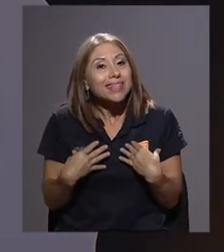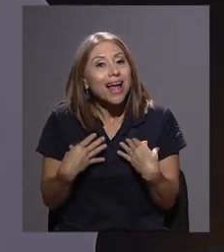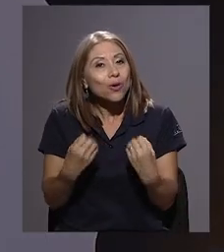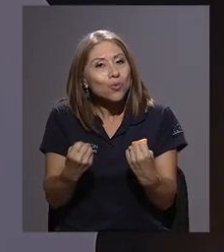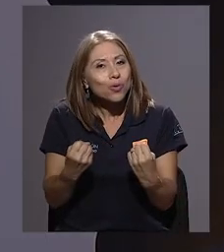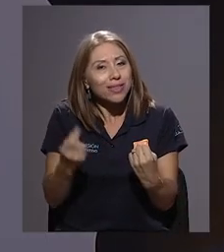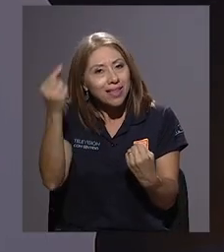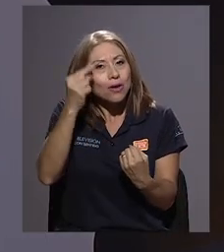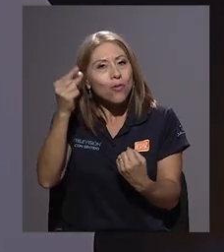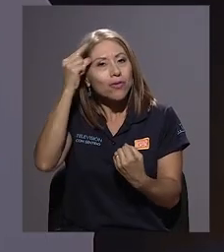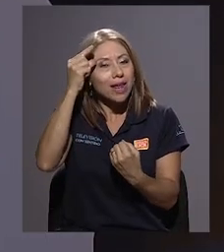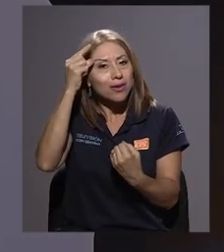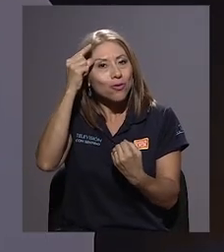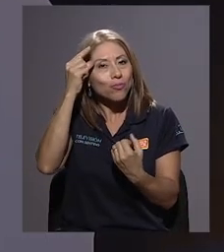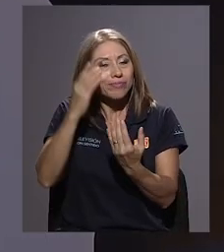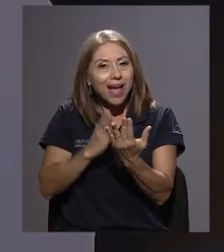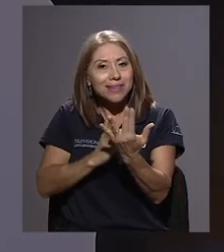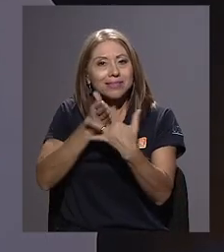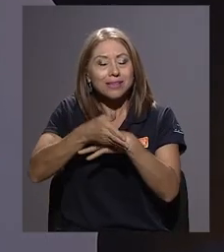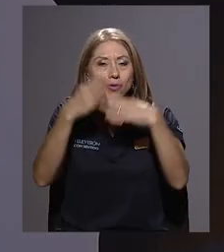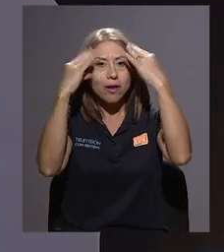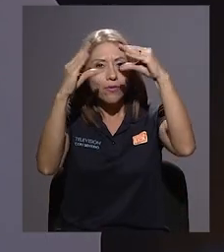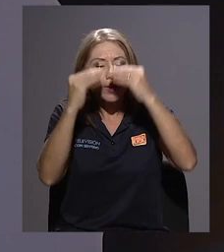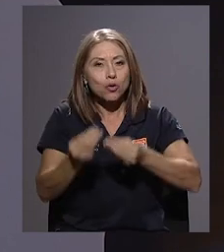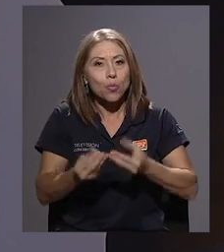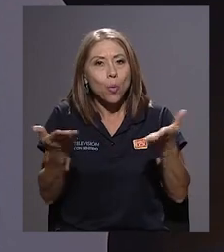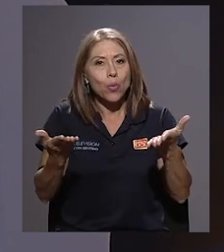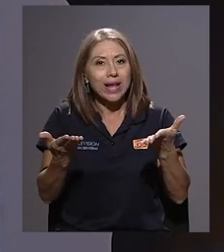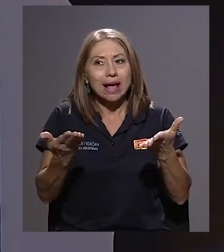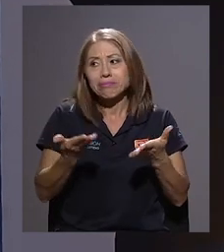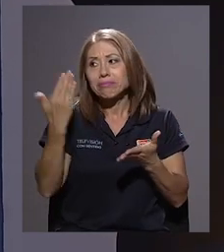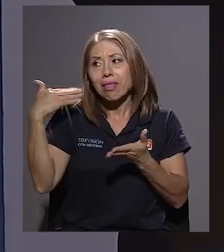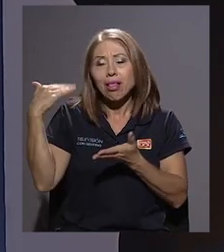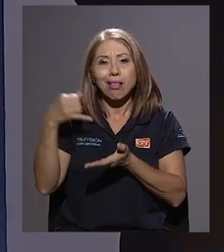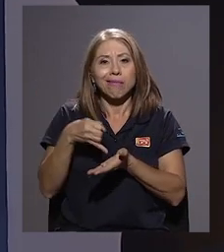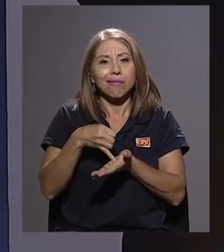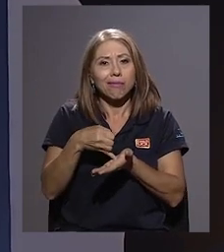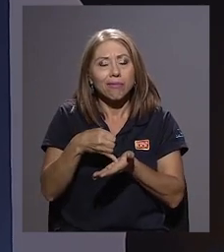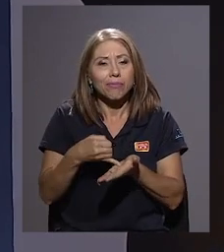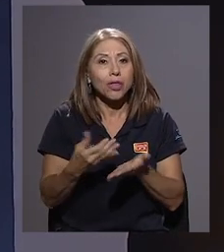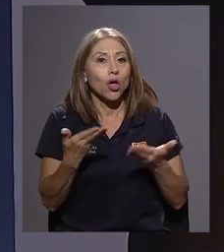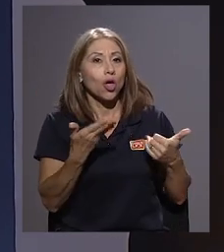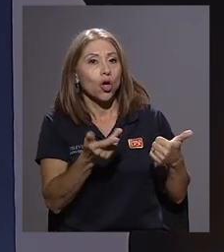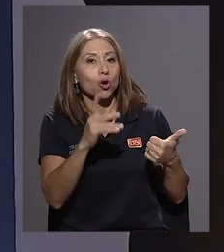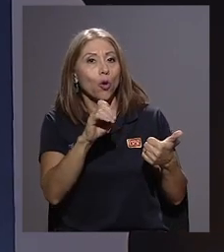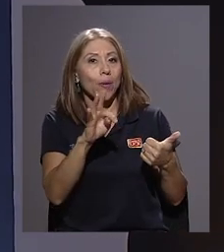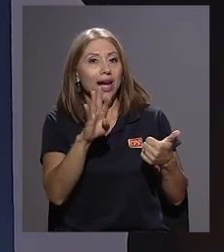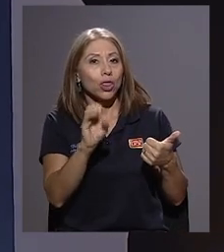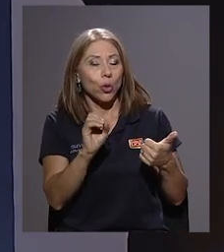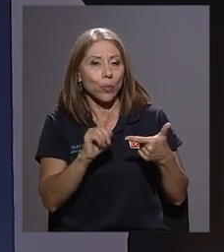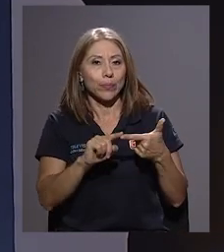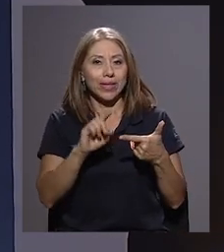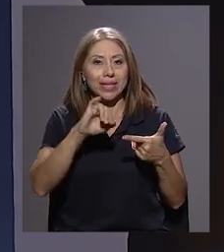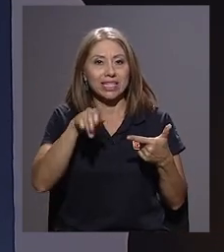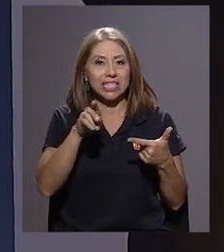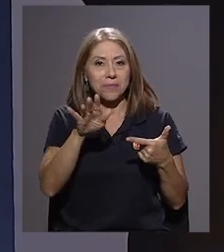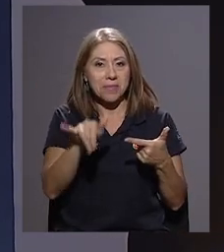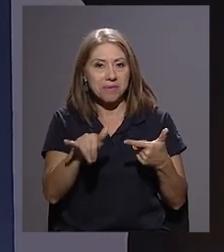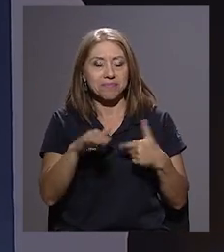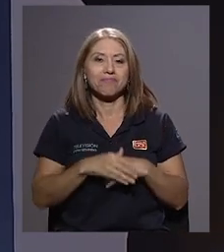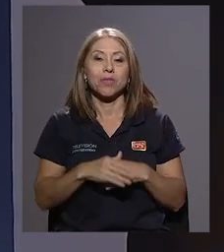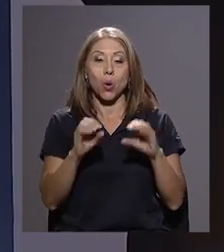caso específico del acceso a la información pública que ha sido, en todo caso, deficitaria en el pasado, con don Roberto y con don Jimmy.